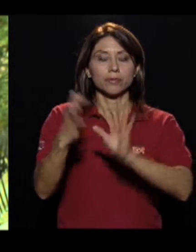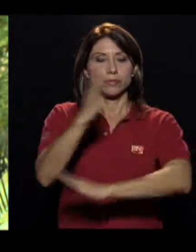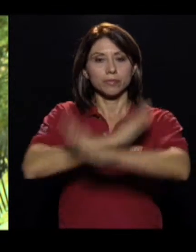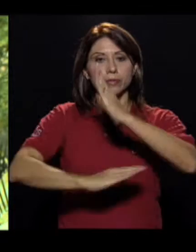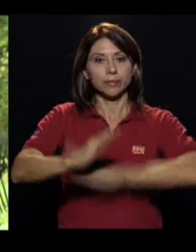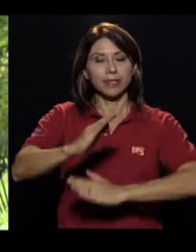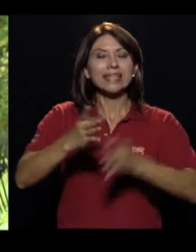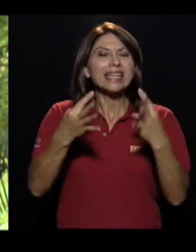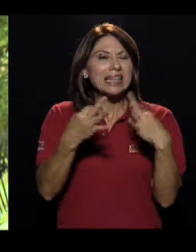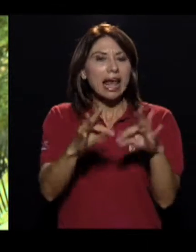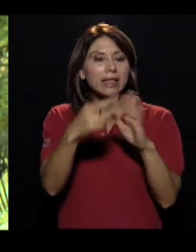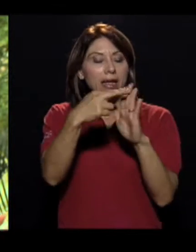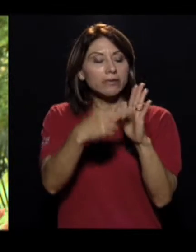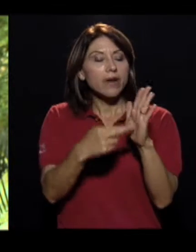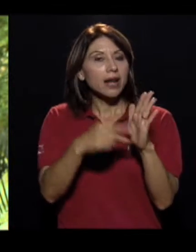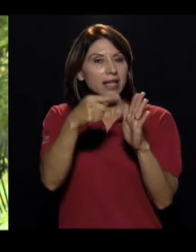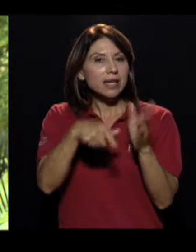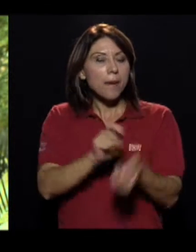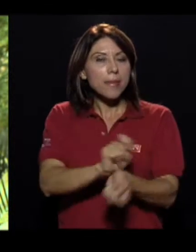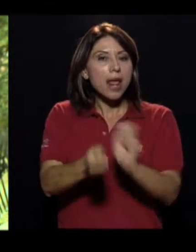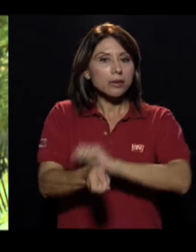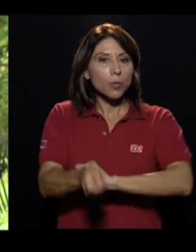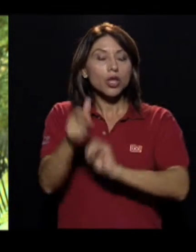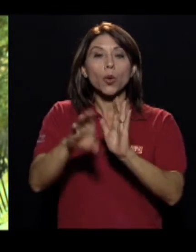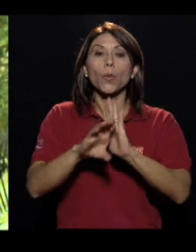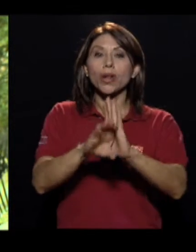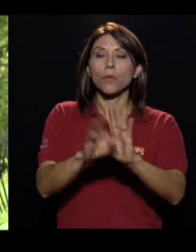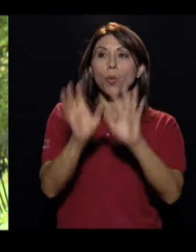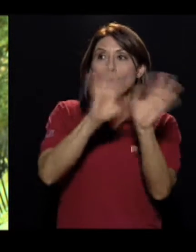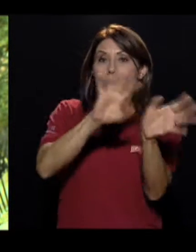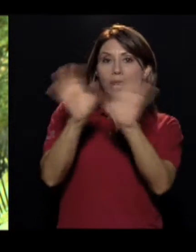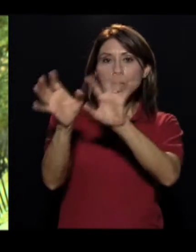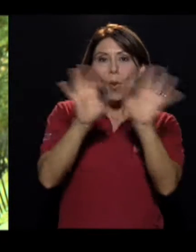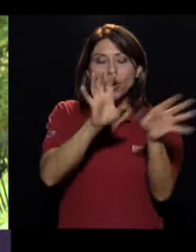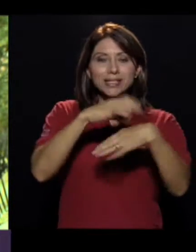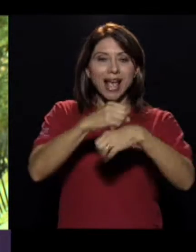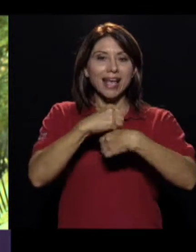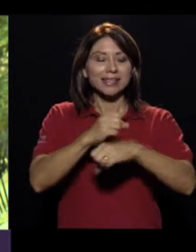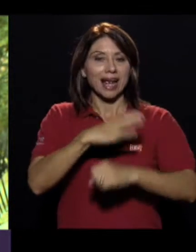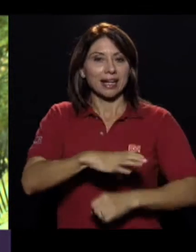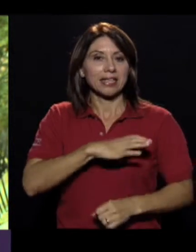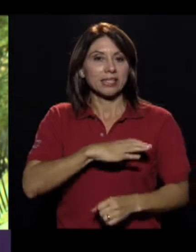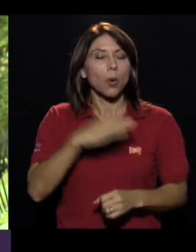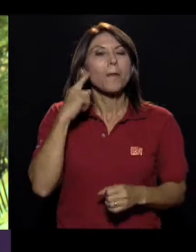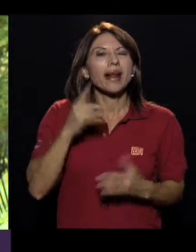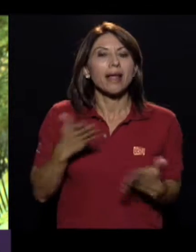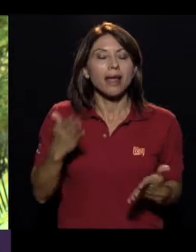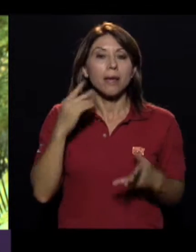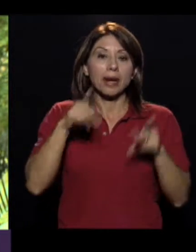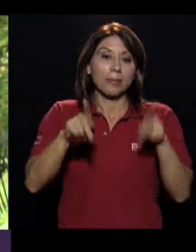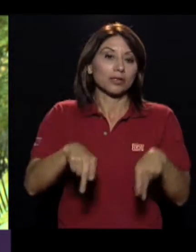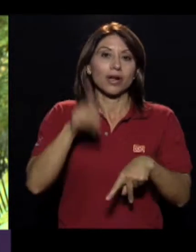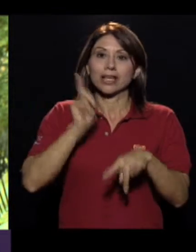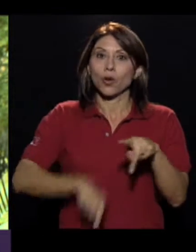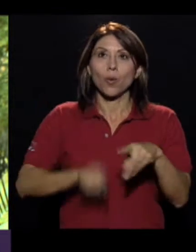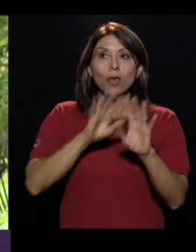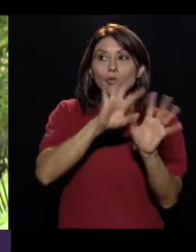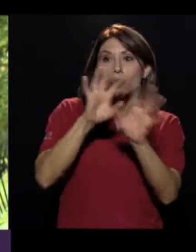trata de cambiar un poco esas reglas. En el caso de voleibol se hacen esas características. ¿Para qué? Para que sea inclusivo a personas que no lo pueden